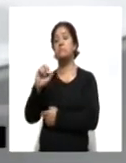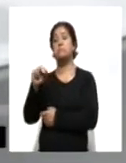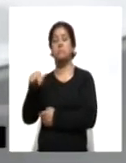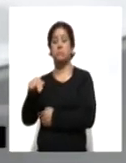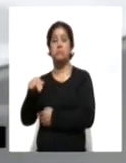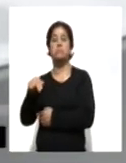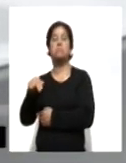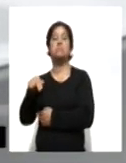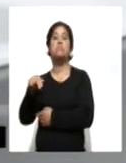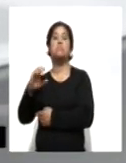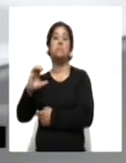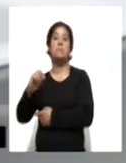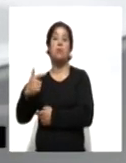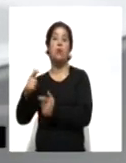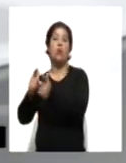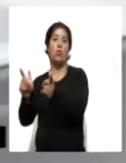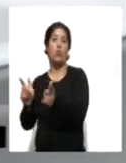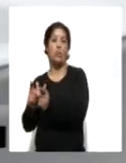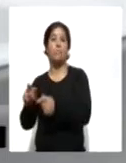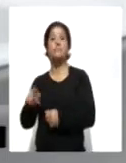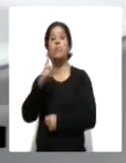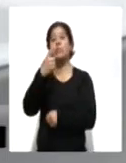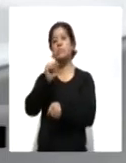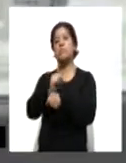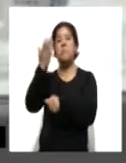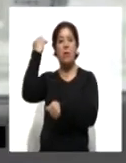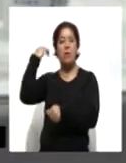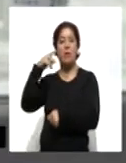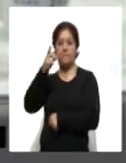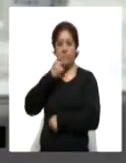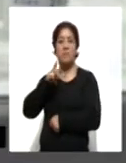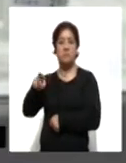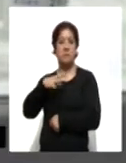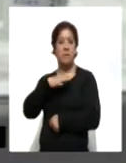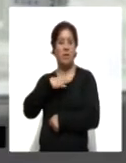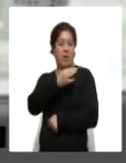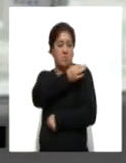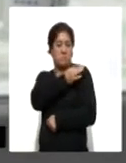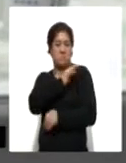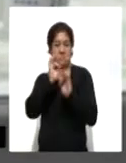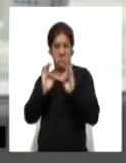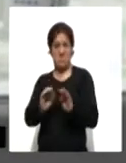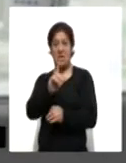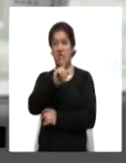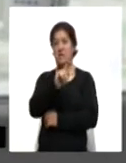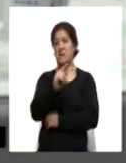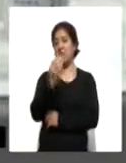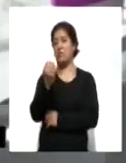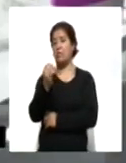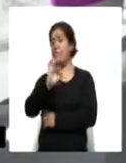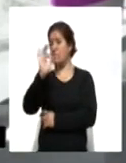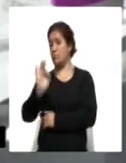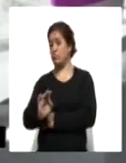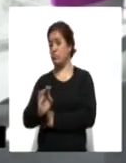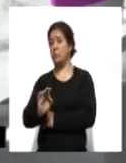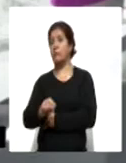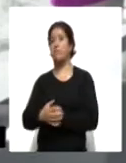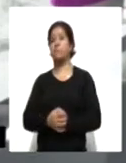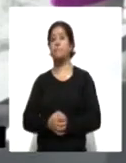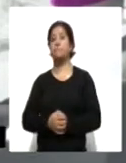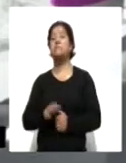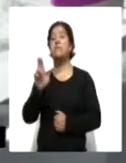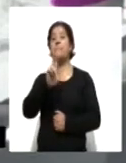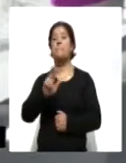La semana pasada, el grupo farmacéutico aseguró que tiene una tasa de eficiencia del 79%. Y el martes, el